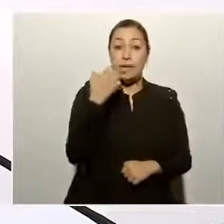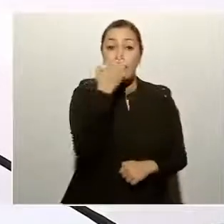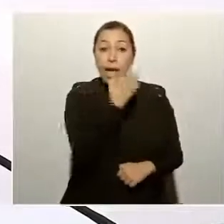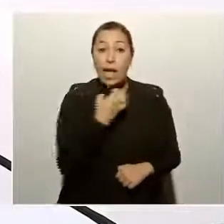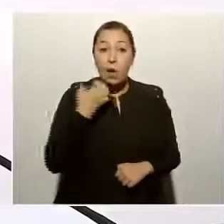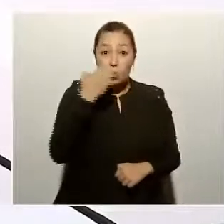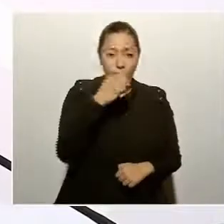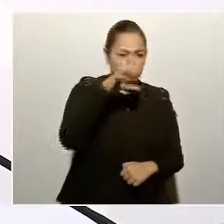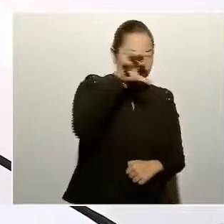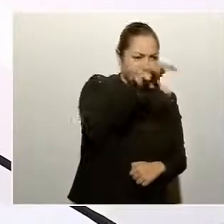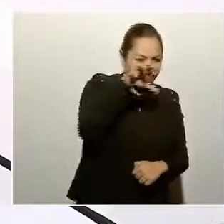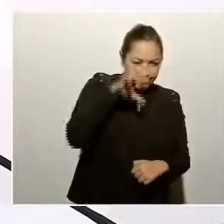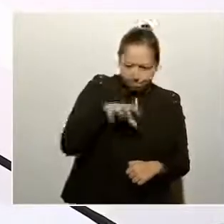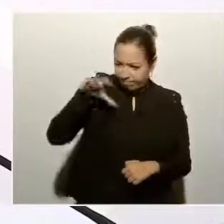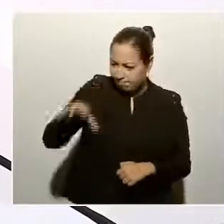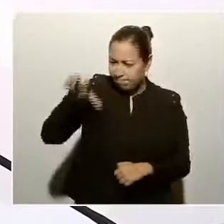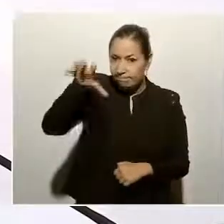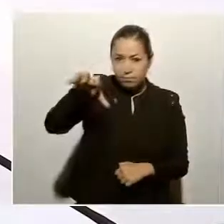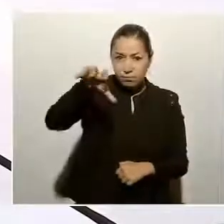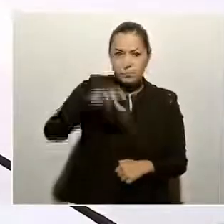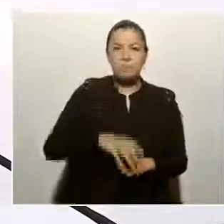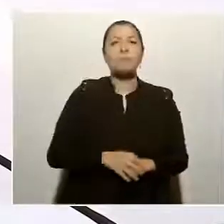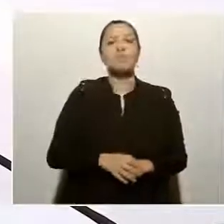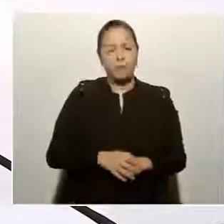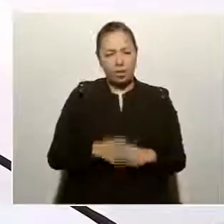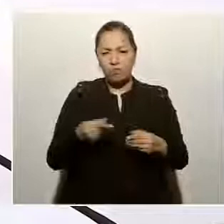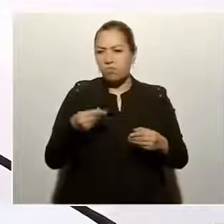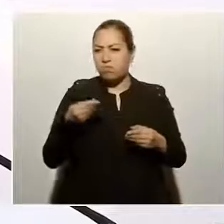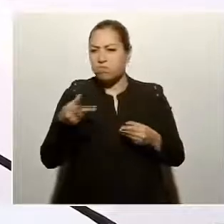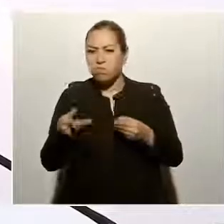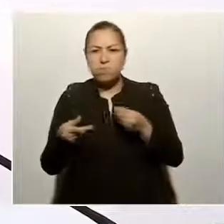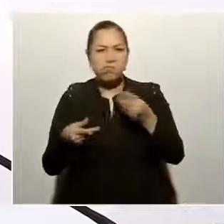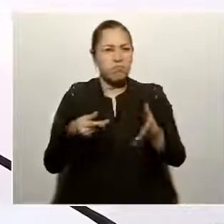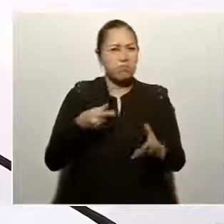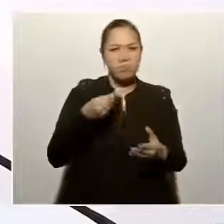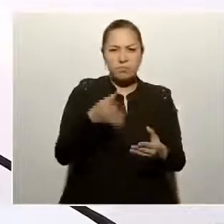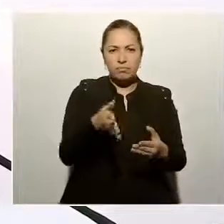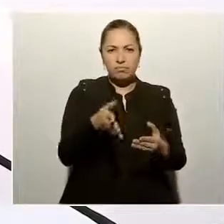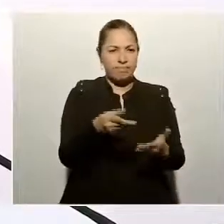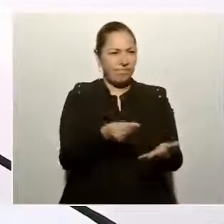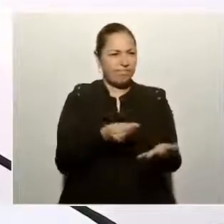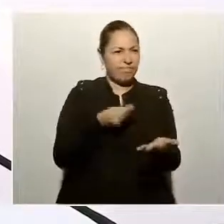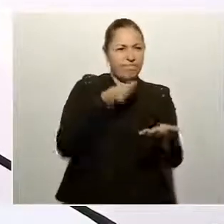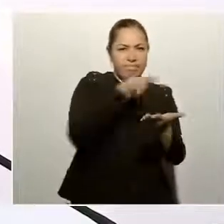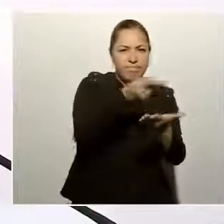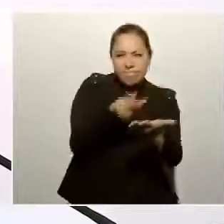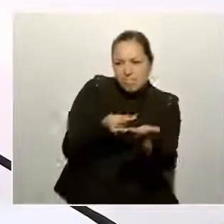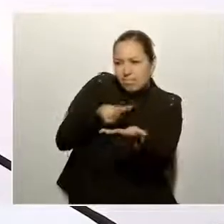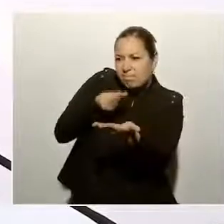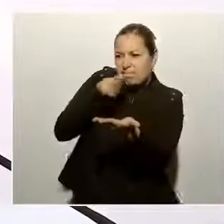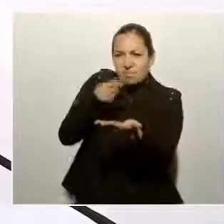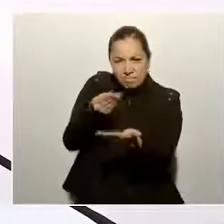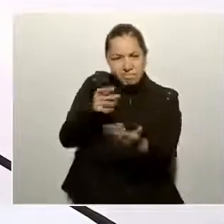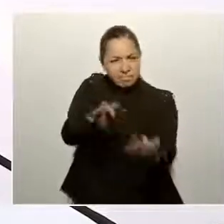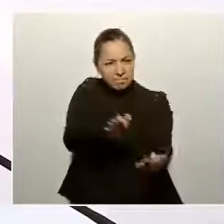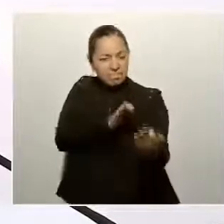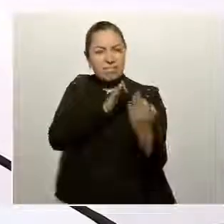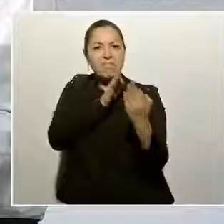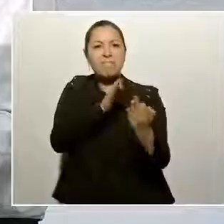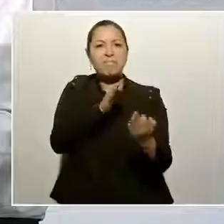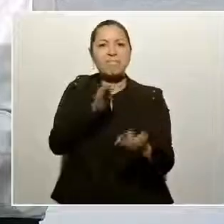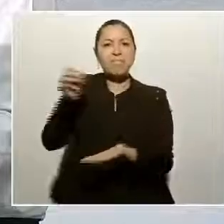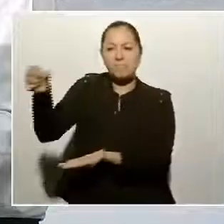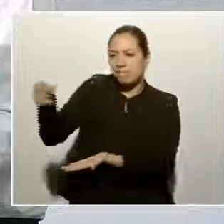están recibiendo de manera directa su presupuesto para el mantenimiento